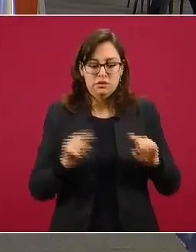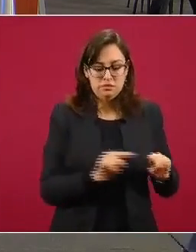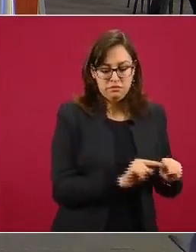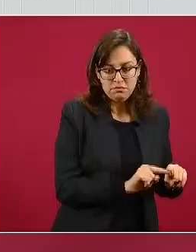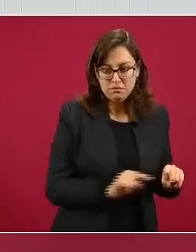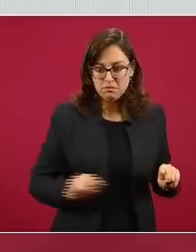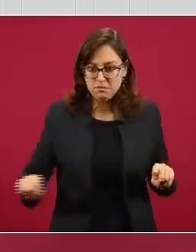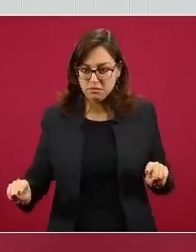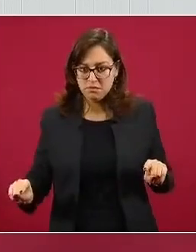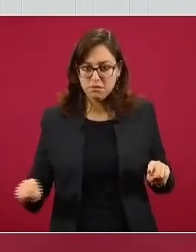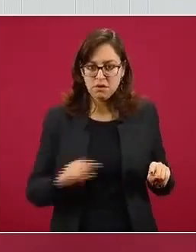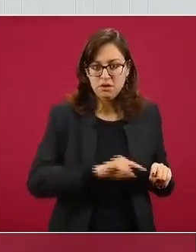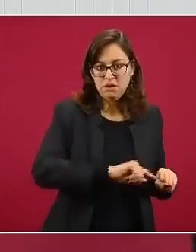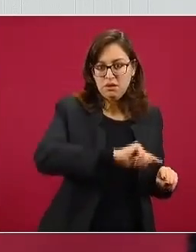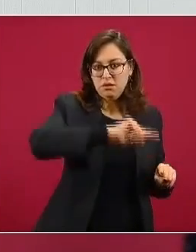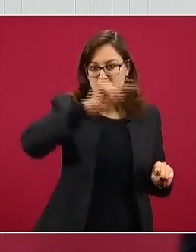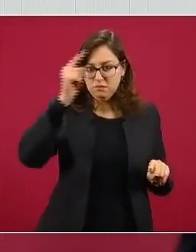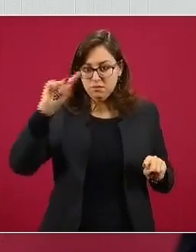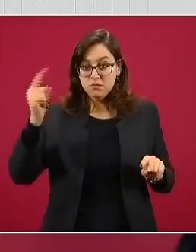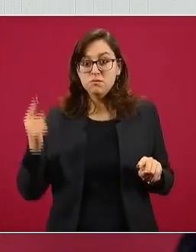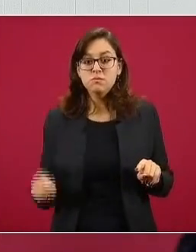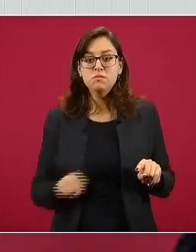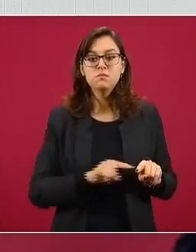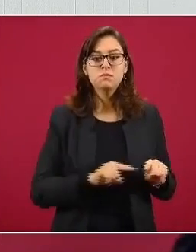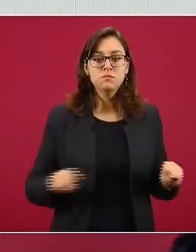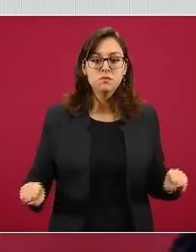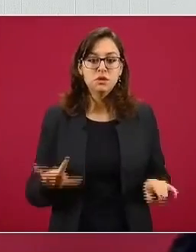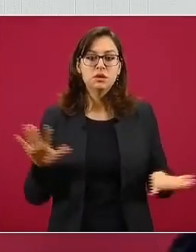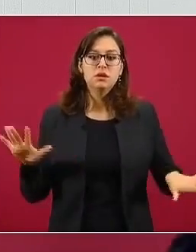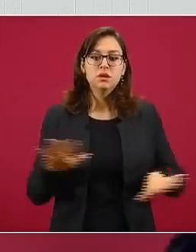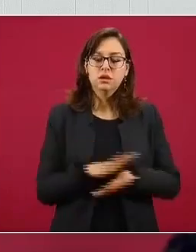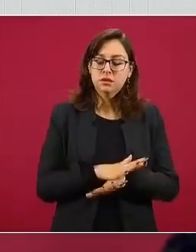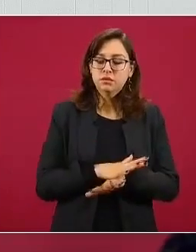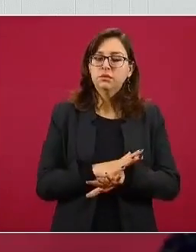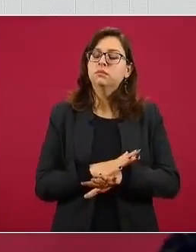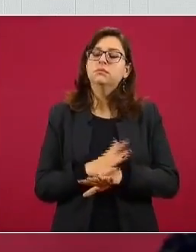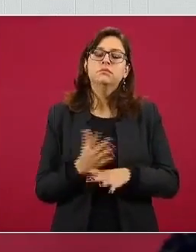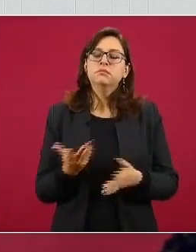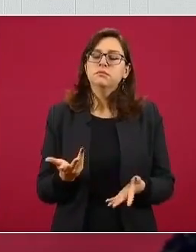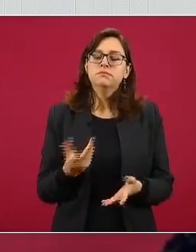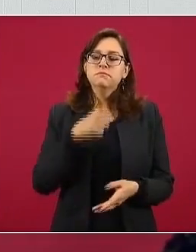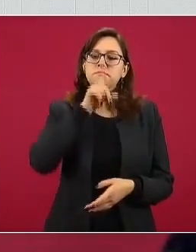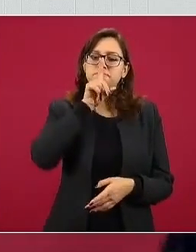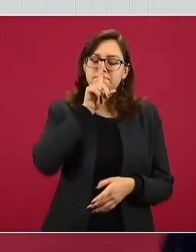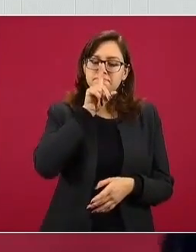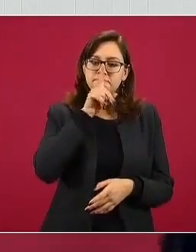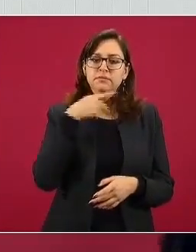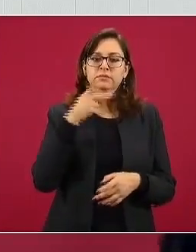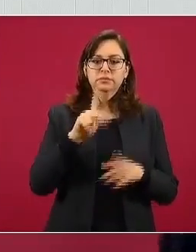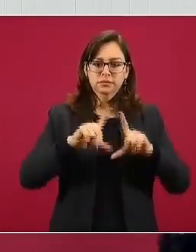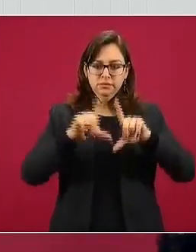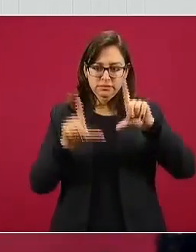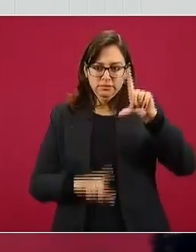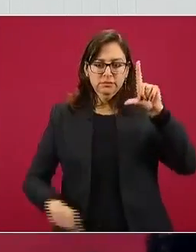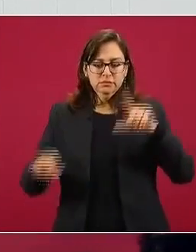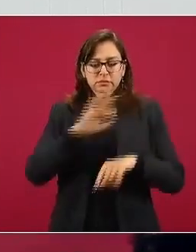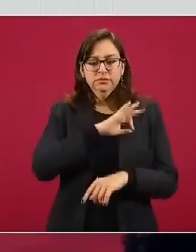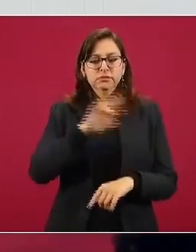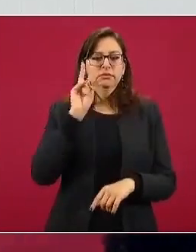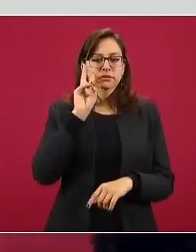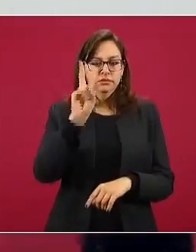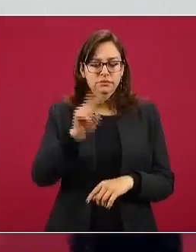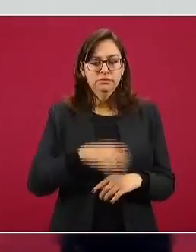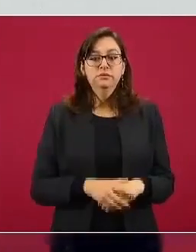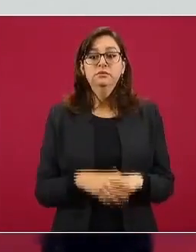apenas se reconocerá el patrón de cambio por la escala, pero aquí en la panorámica nacional la mostramos. Lo mismo,